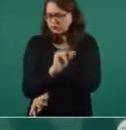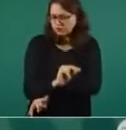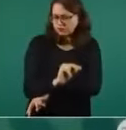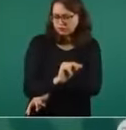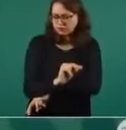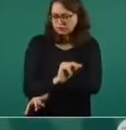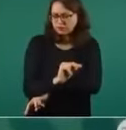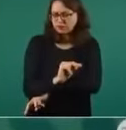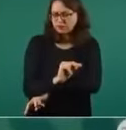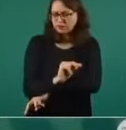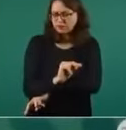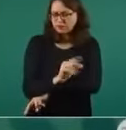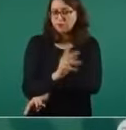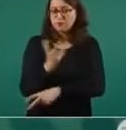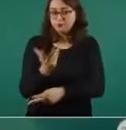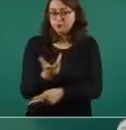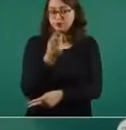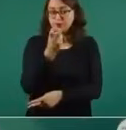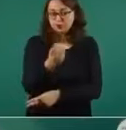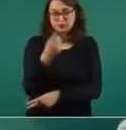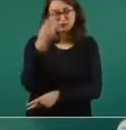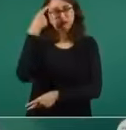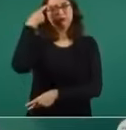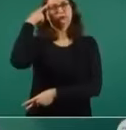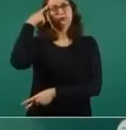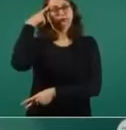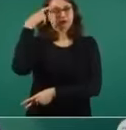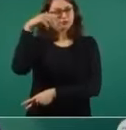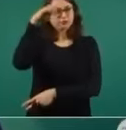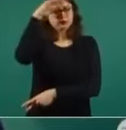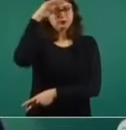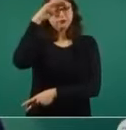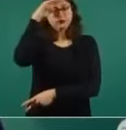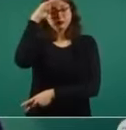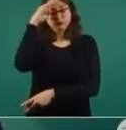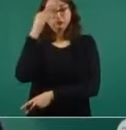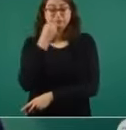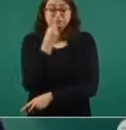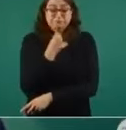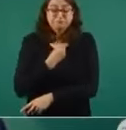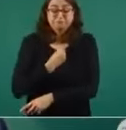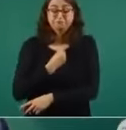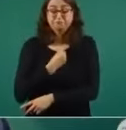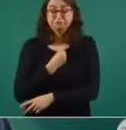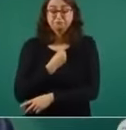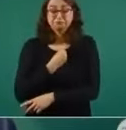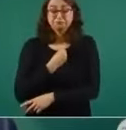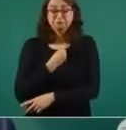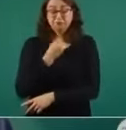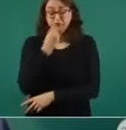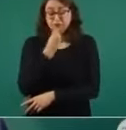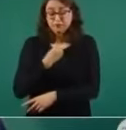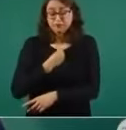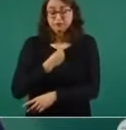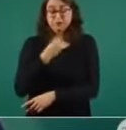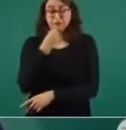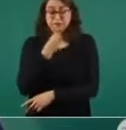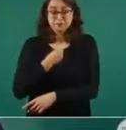estar sometidos, sujetos, subordinados